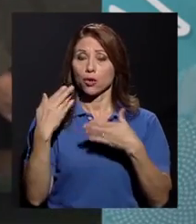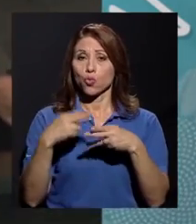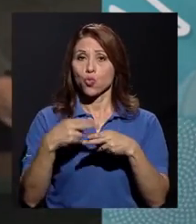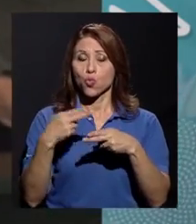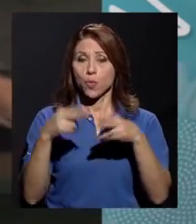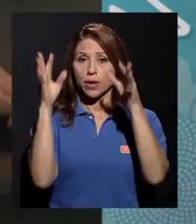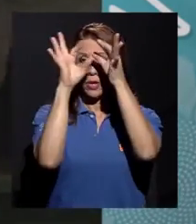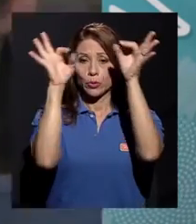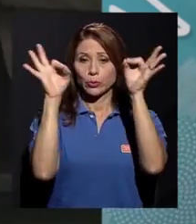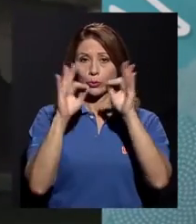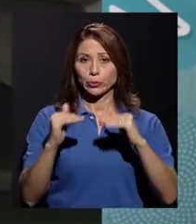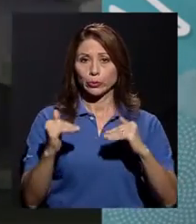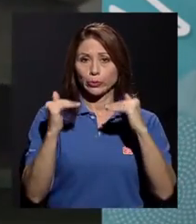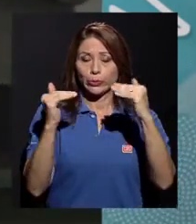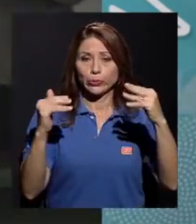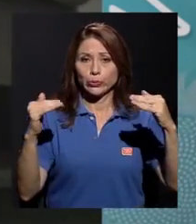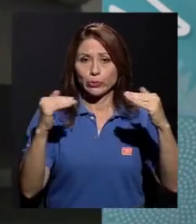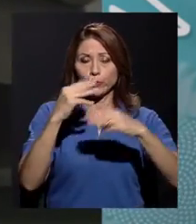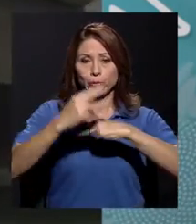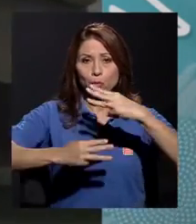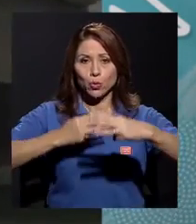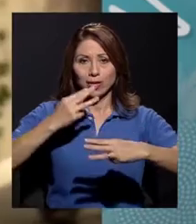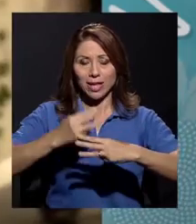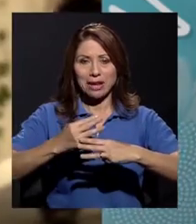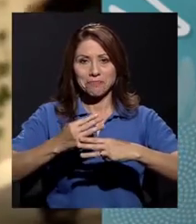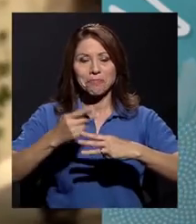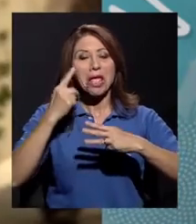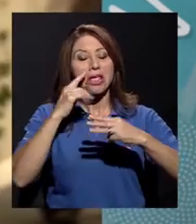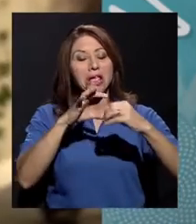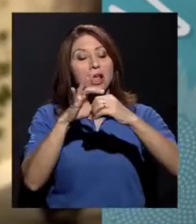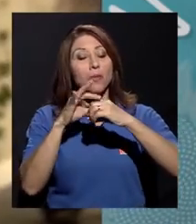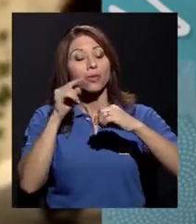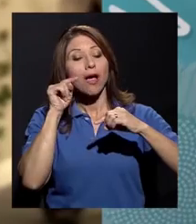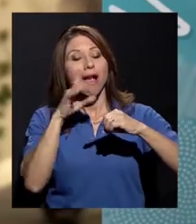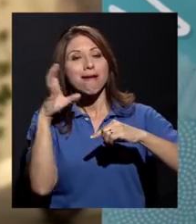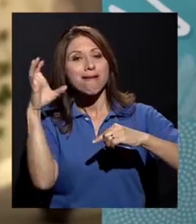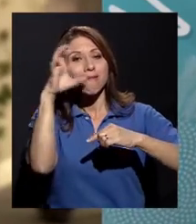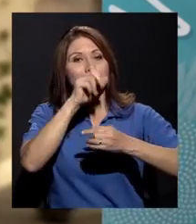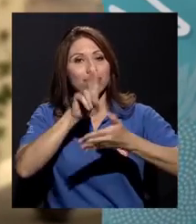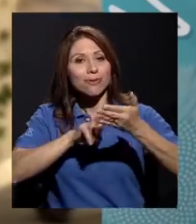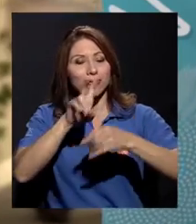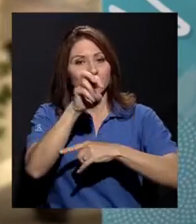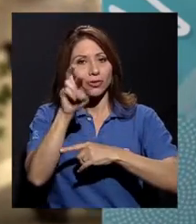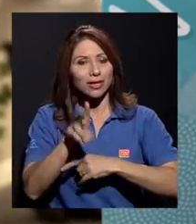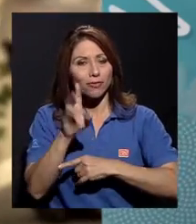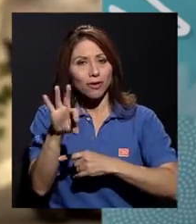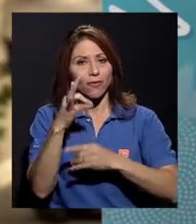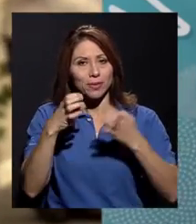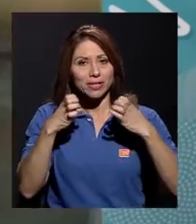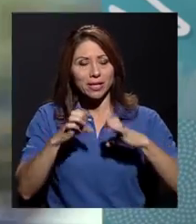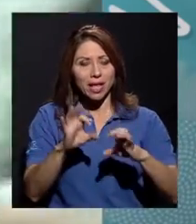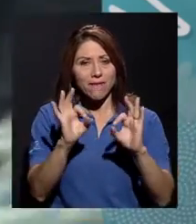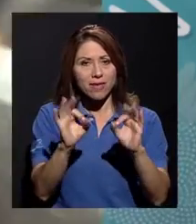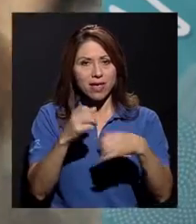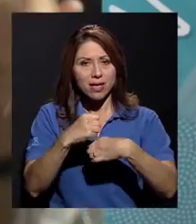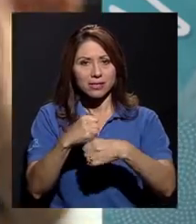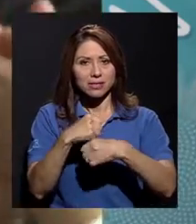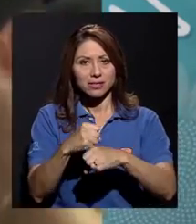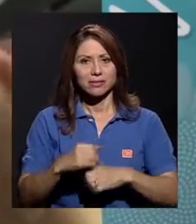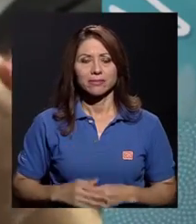mundial que nos ha puesto en el mapa Mundi, en una forma muy estratégica y muy bien hecha.